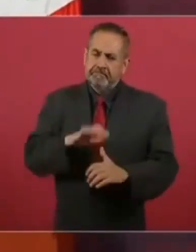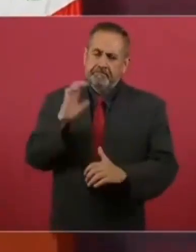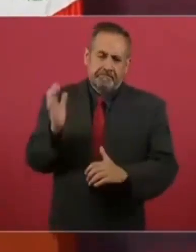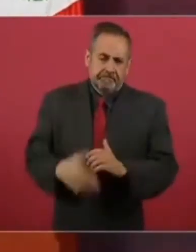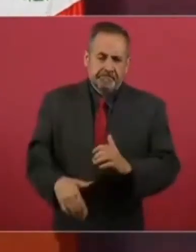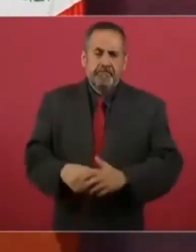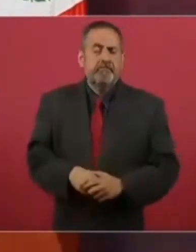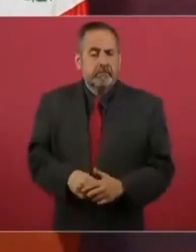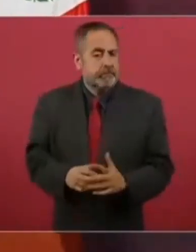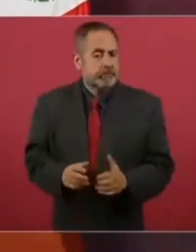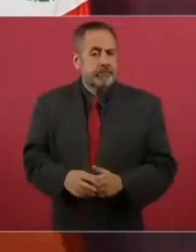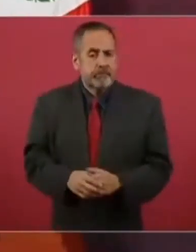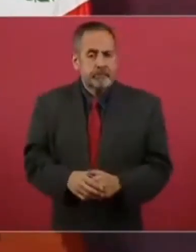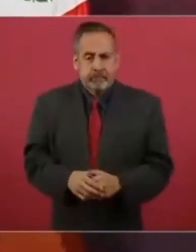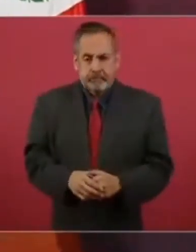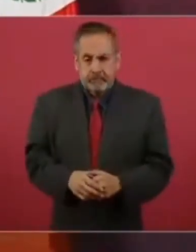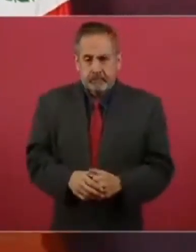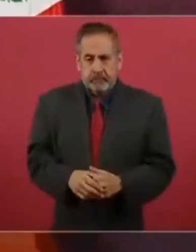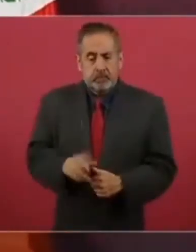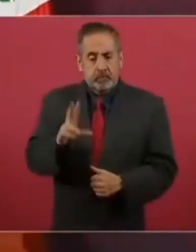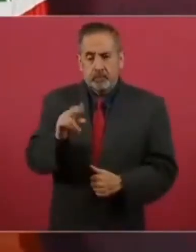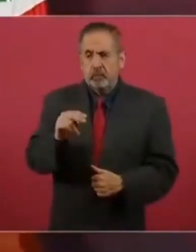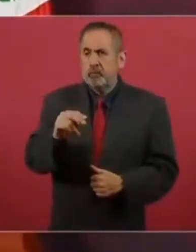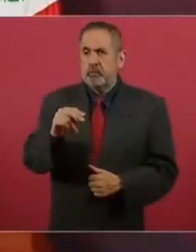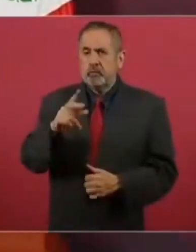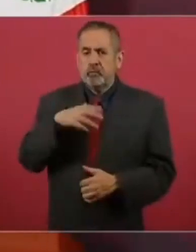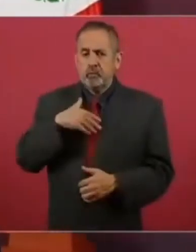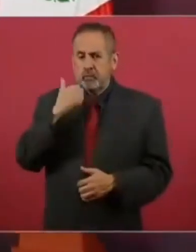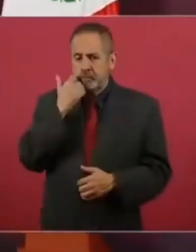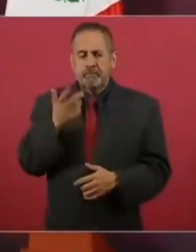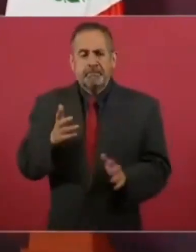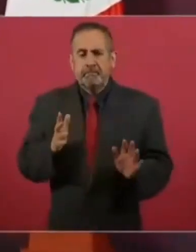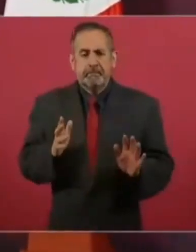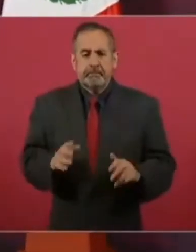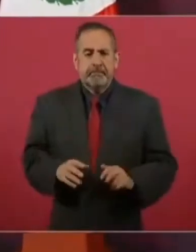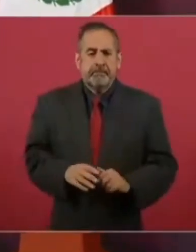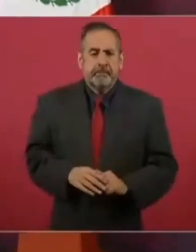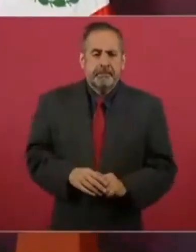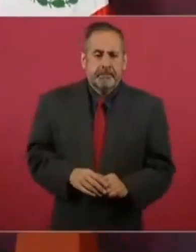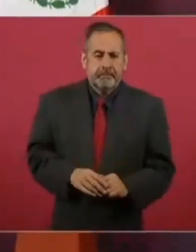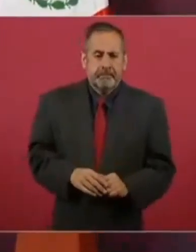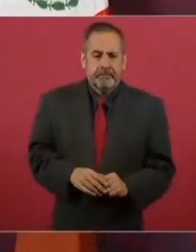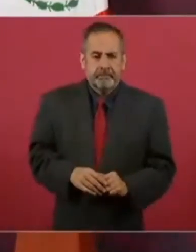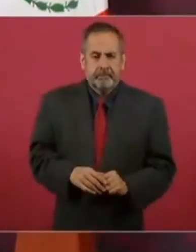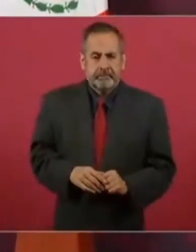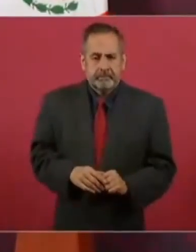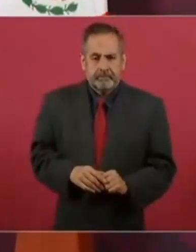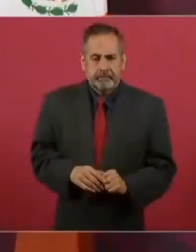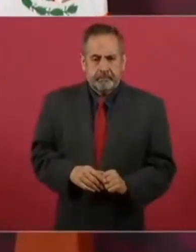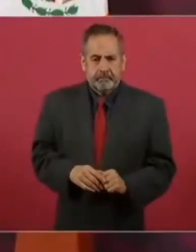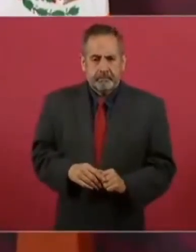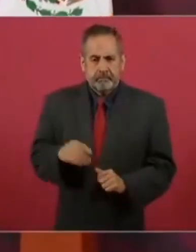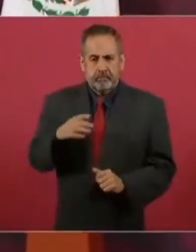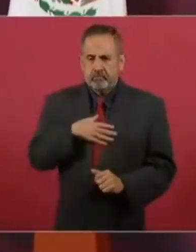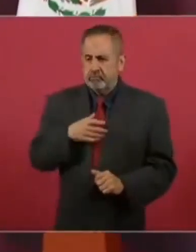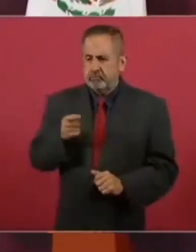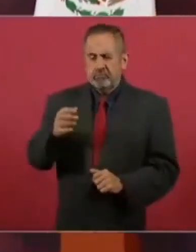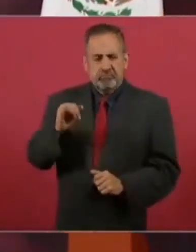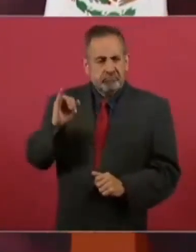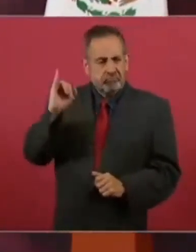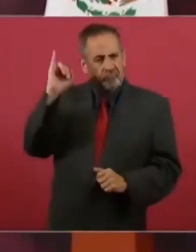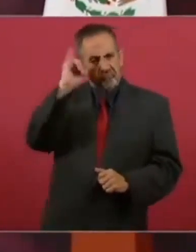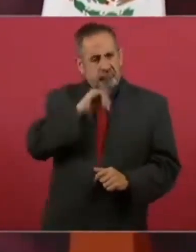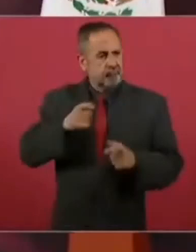Y no quiero ser jefe máximo,